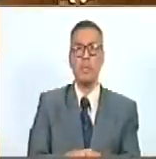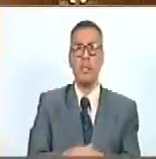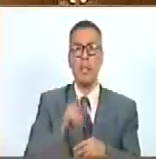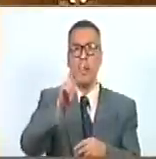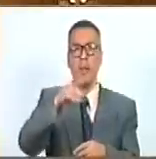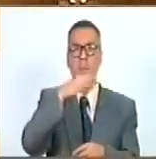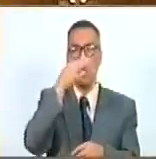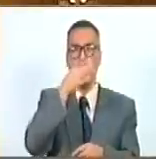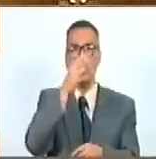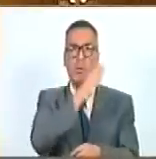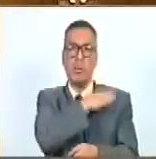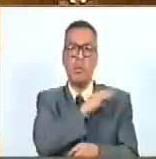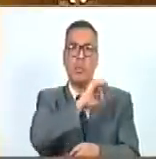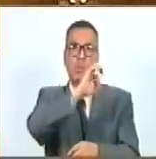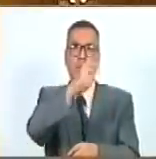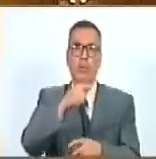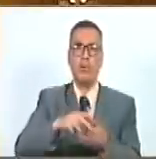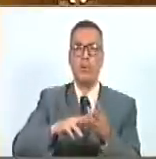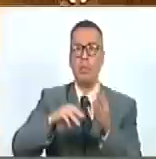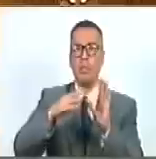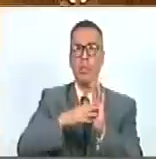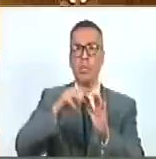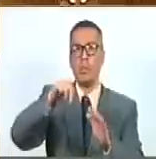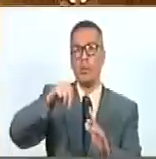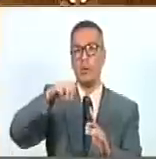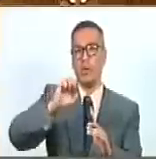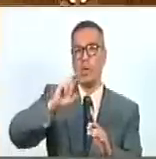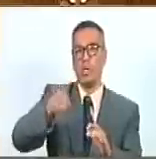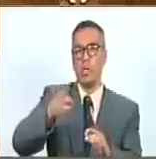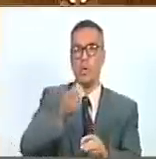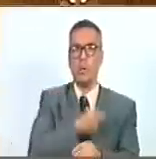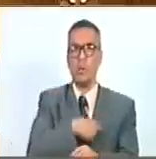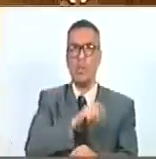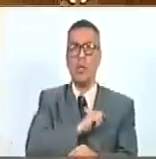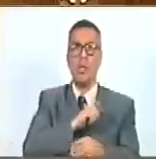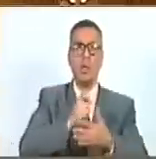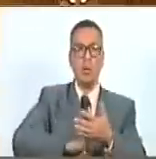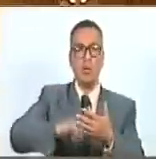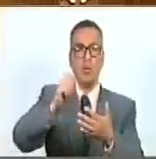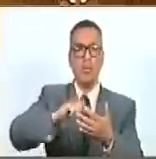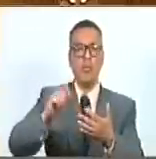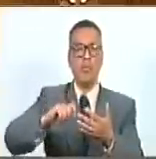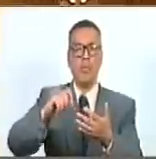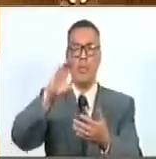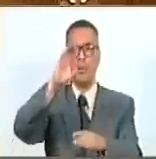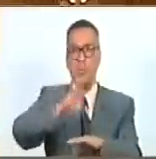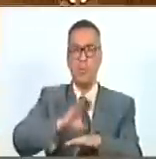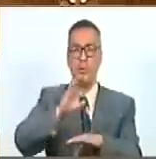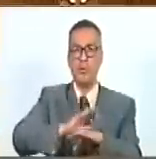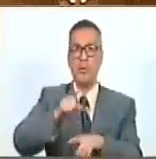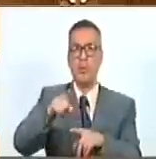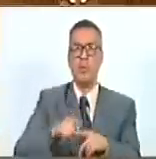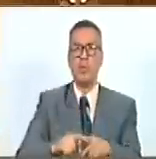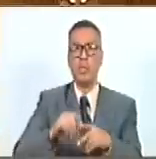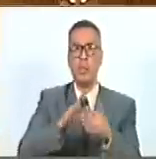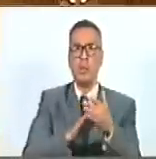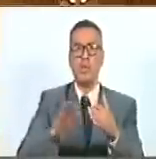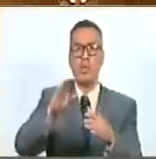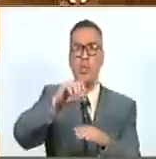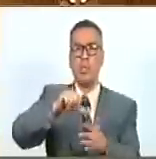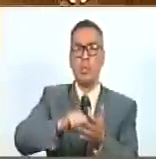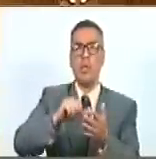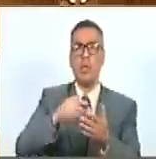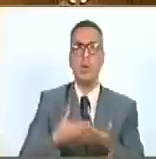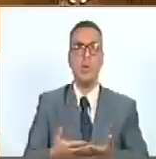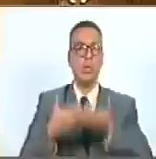el mariscal de campo Melchor Aymerich firmaba la capitulación de Quito y